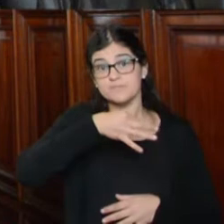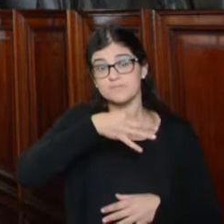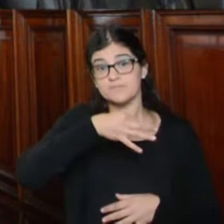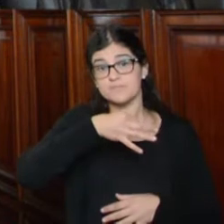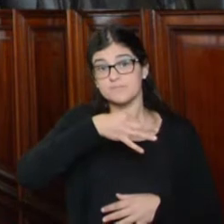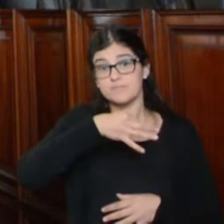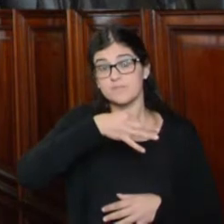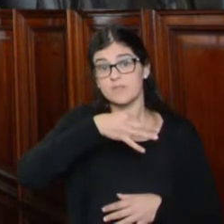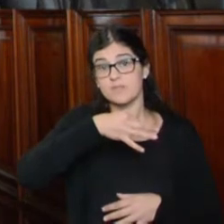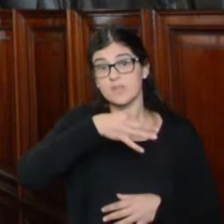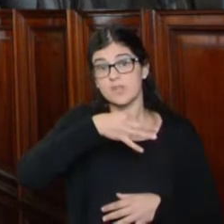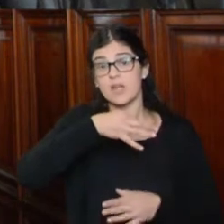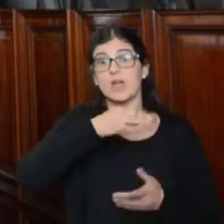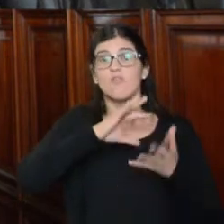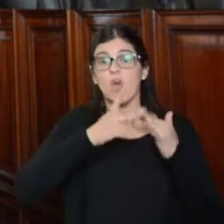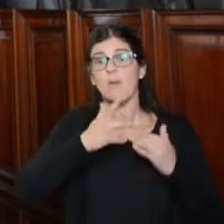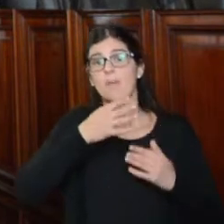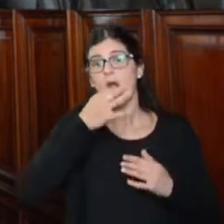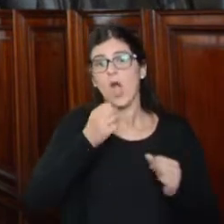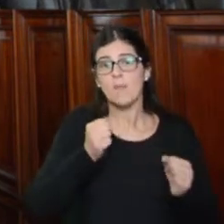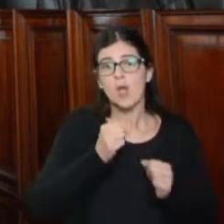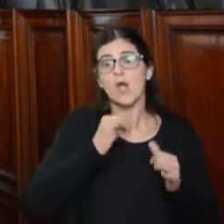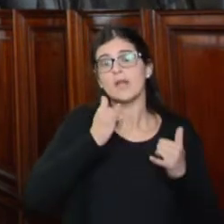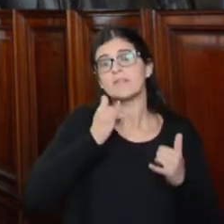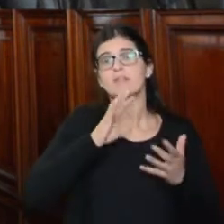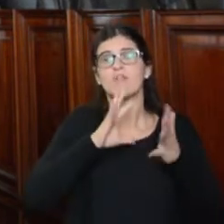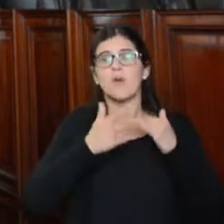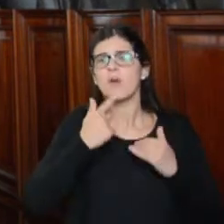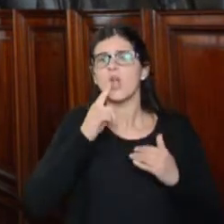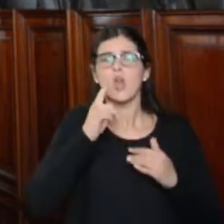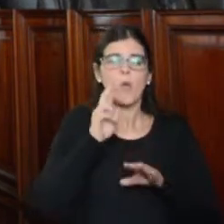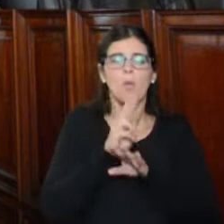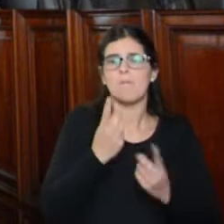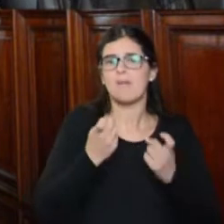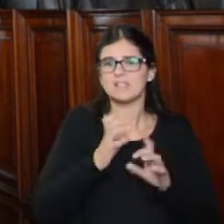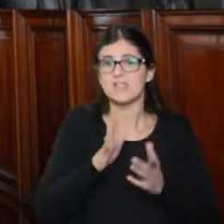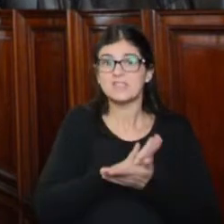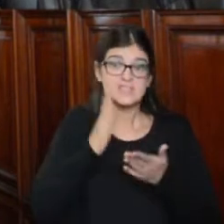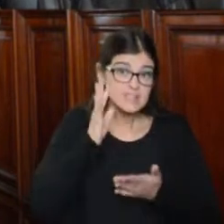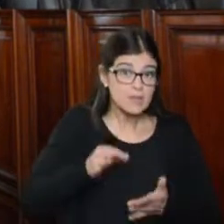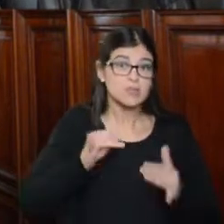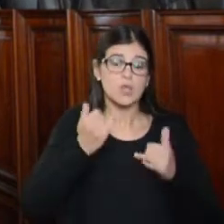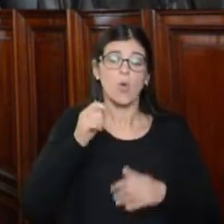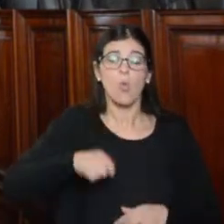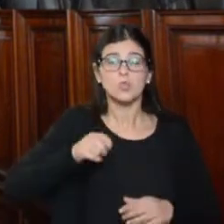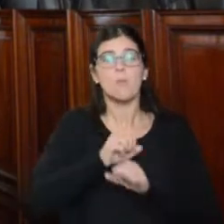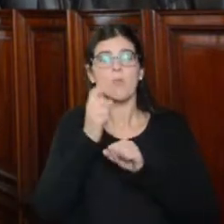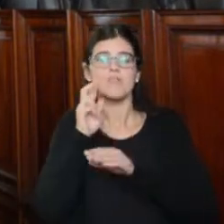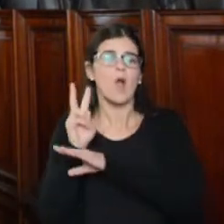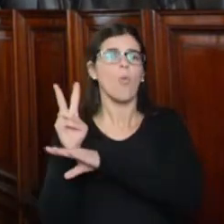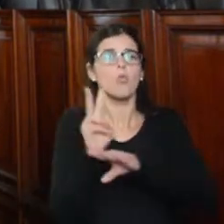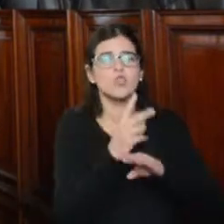manifestó de forma temeraria a Varadel no necesita a nadie que lo cuide, sabiendo que había una manda judicial para poner custodia